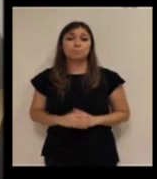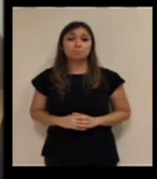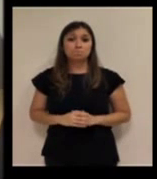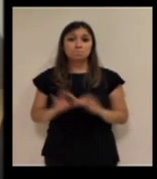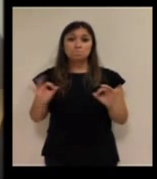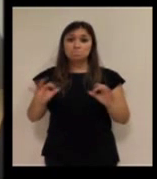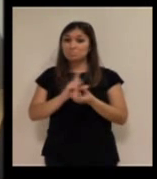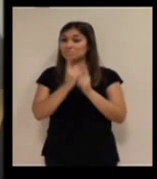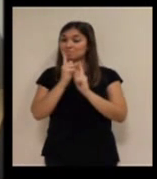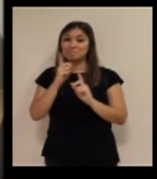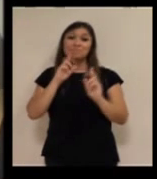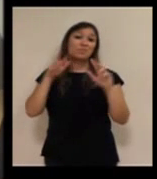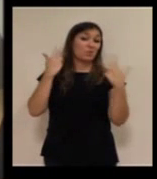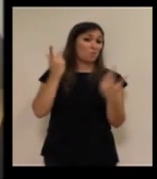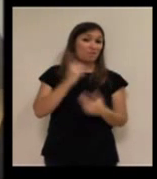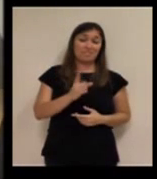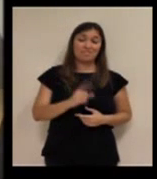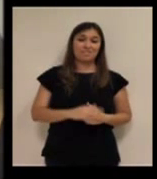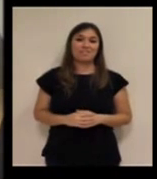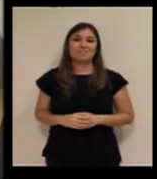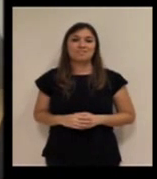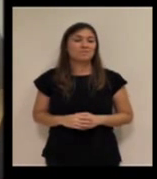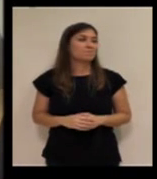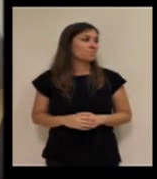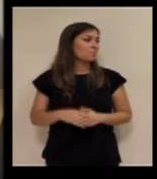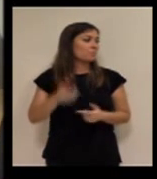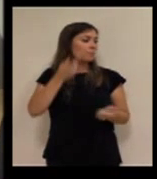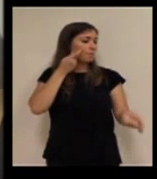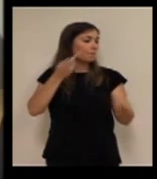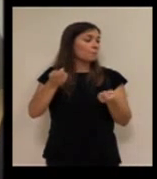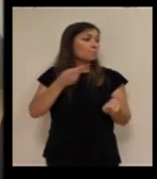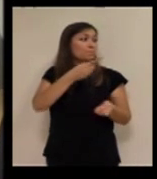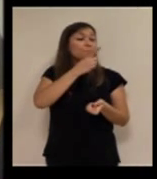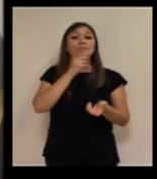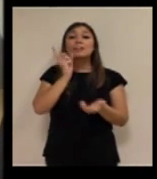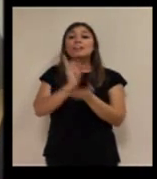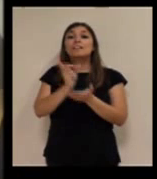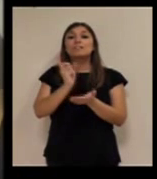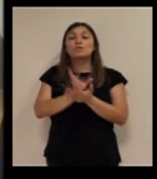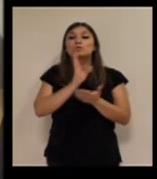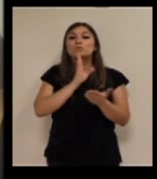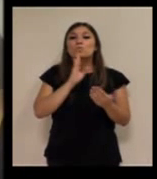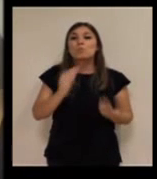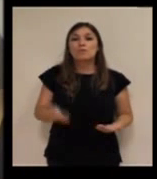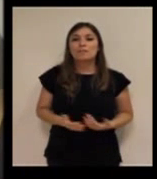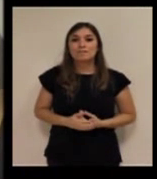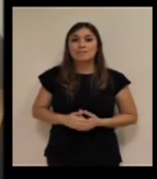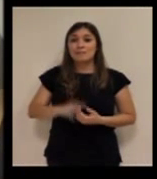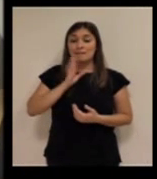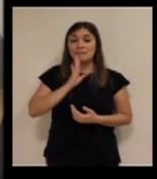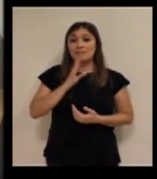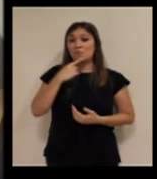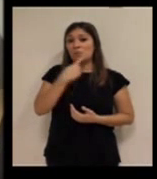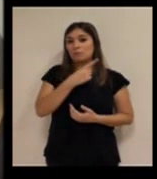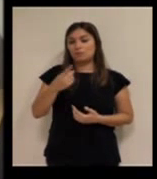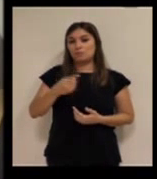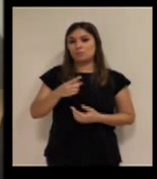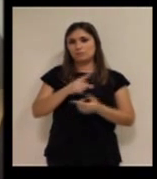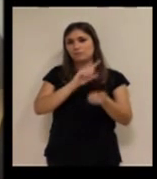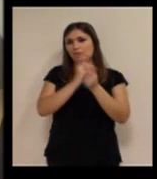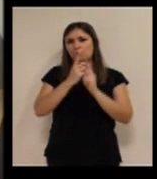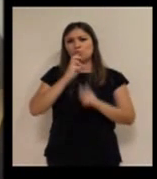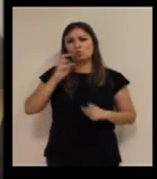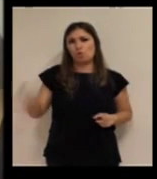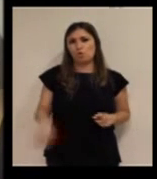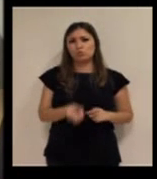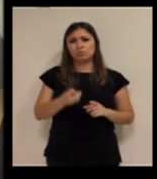No nos van a dejar. Nos van a dejar. Y ahí los retos que hay ahora, estabais comentando antes que hay otros cambios, digamos,